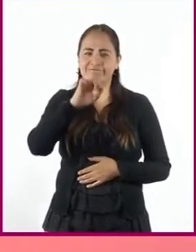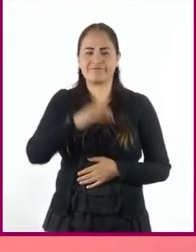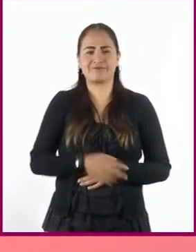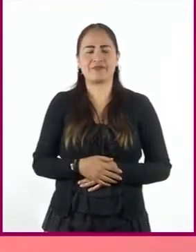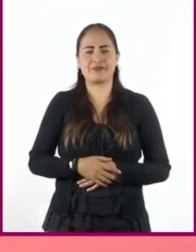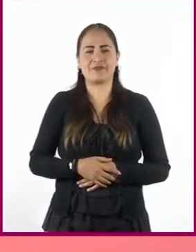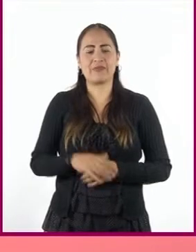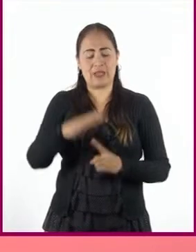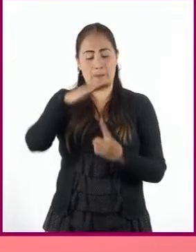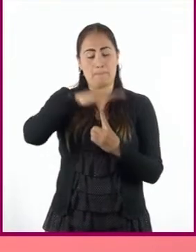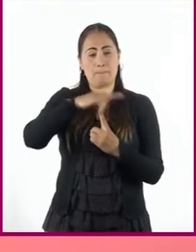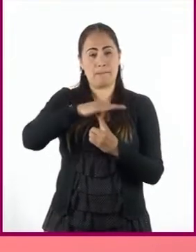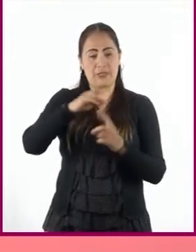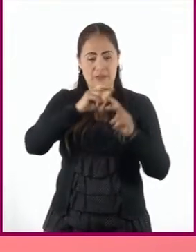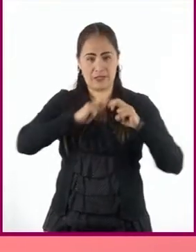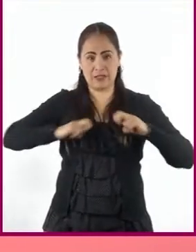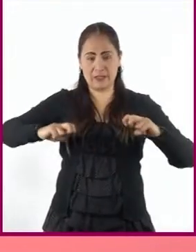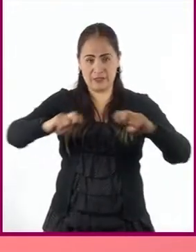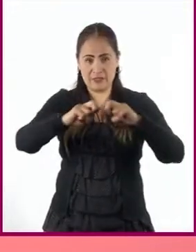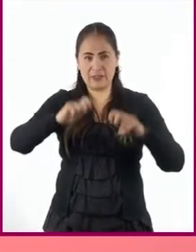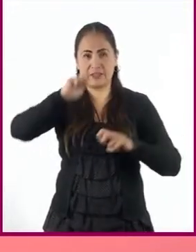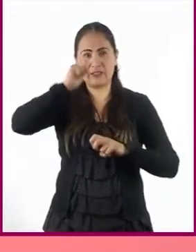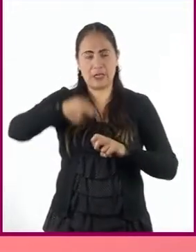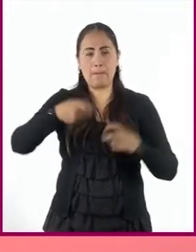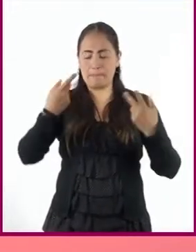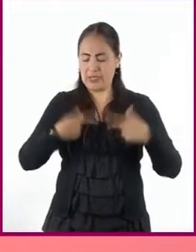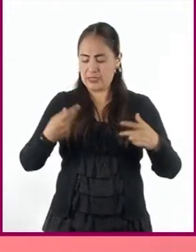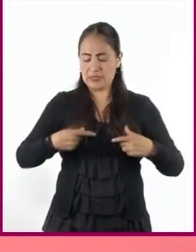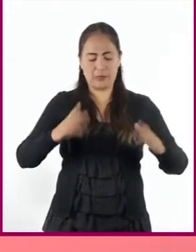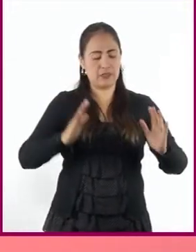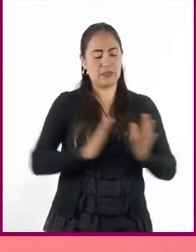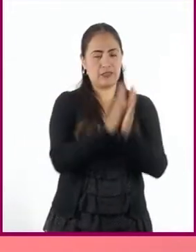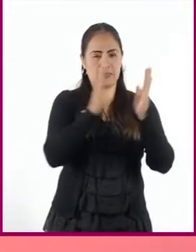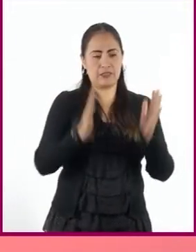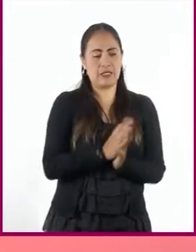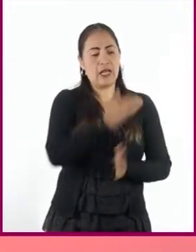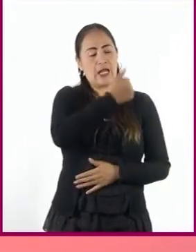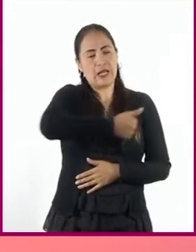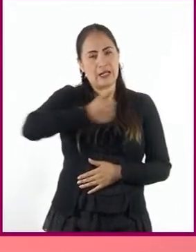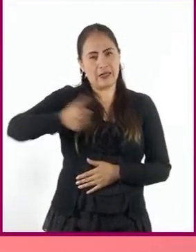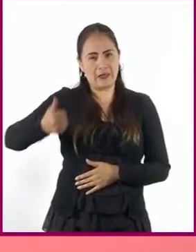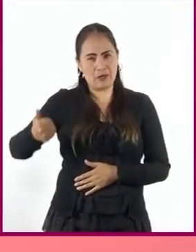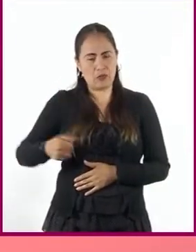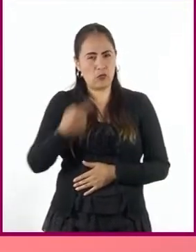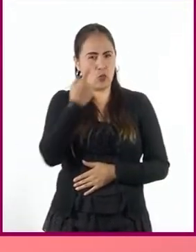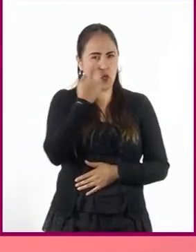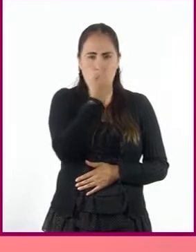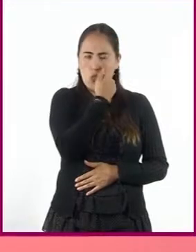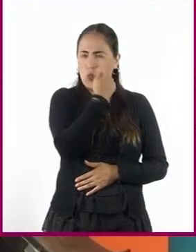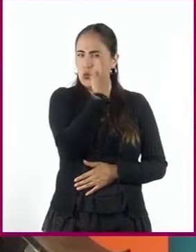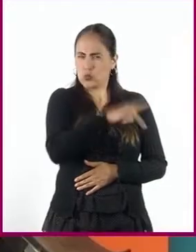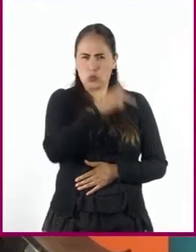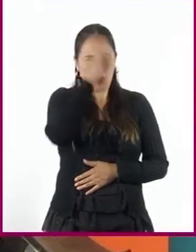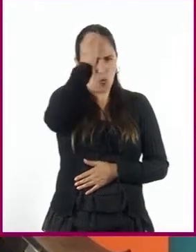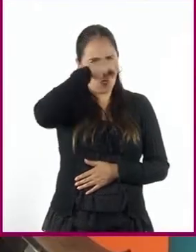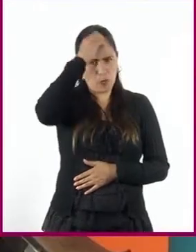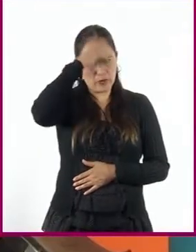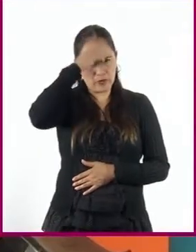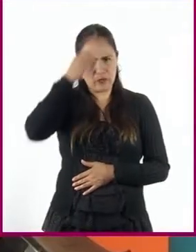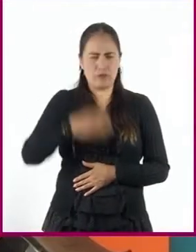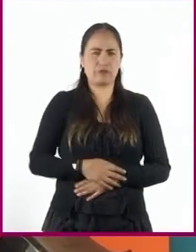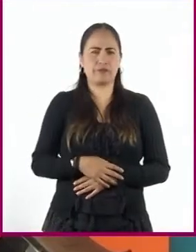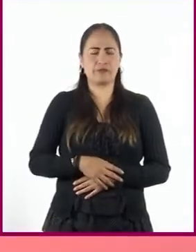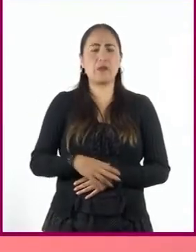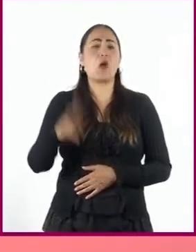formato de mesa redonda implica que cada uno de los participantes estudie el tema desde una perspectiva distinta y los